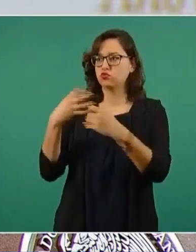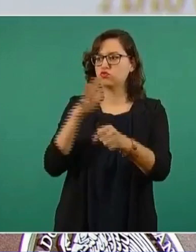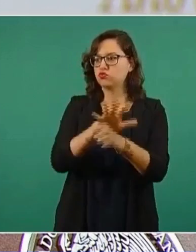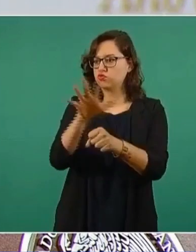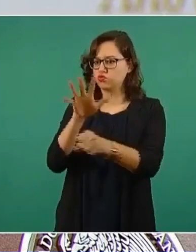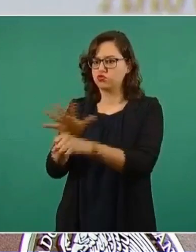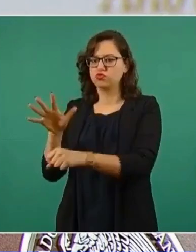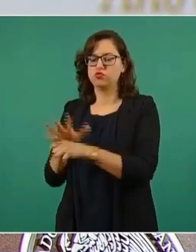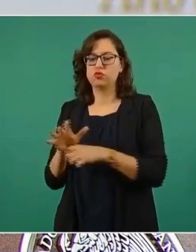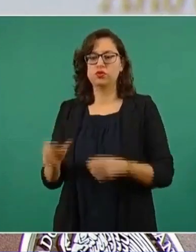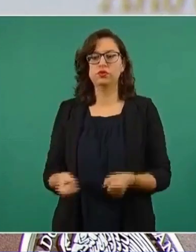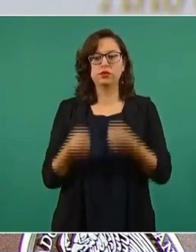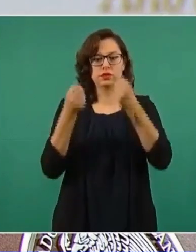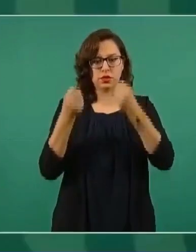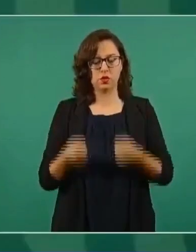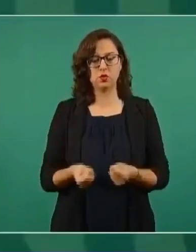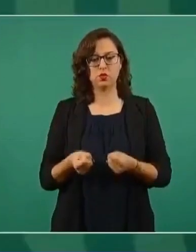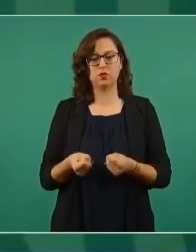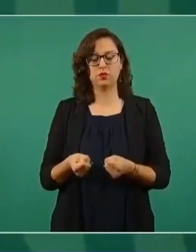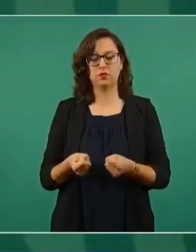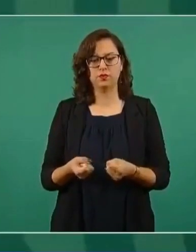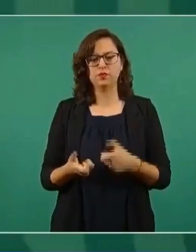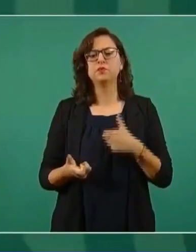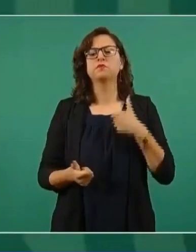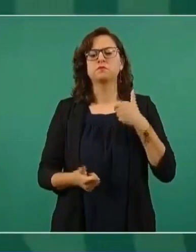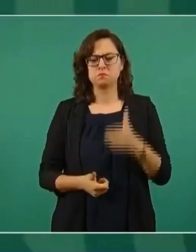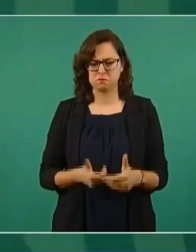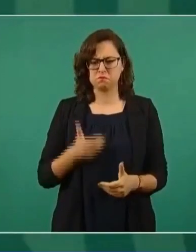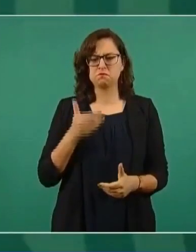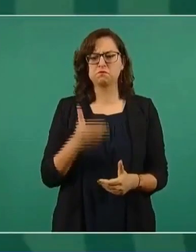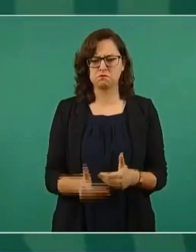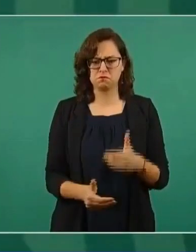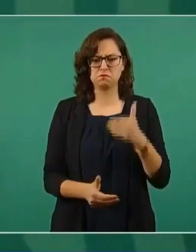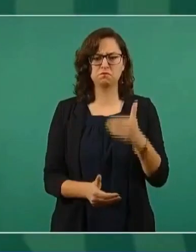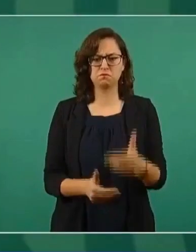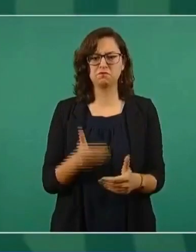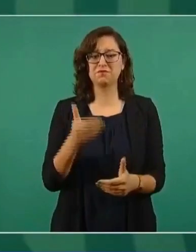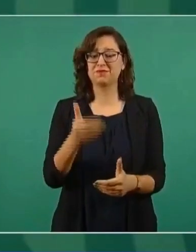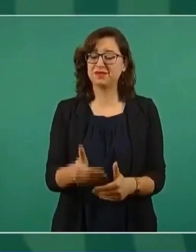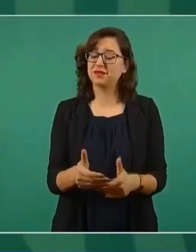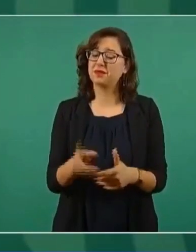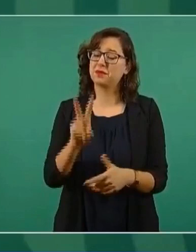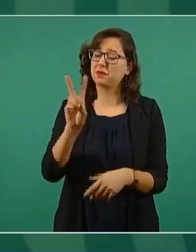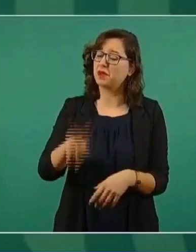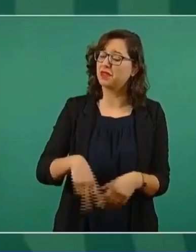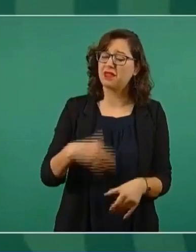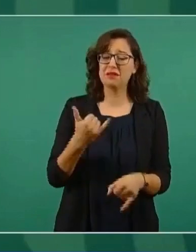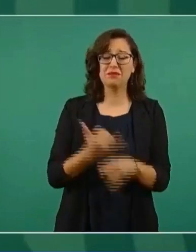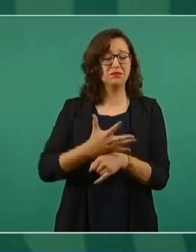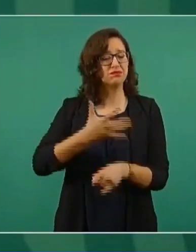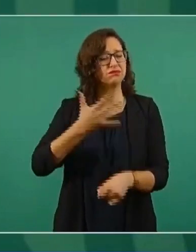Entonces, se ha avanzado, se han enfrentado muchos obstáculos,